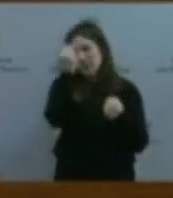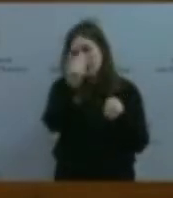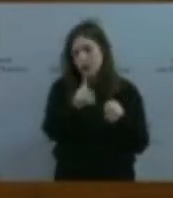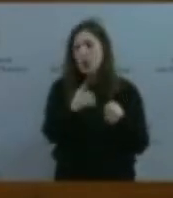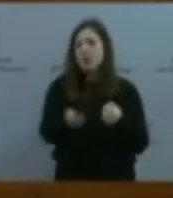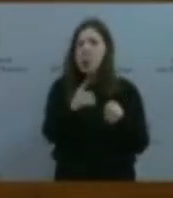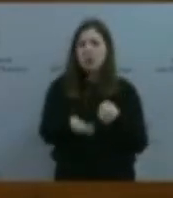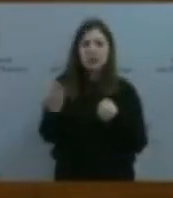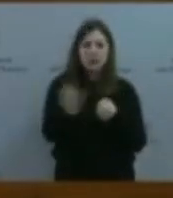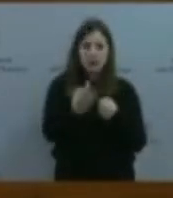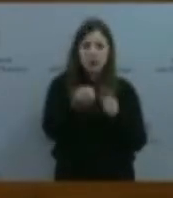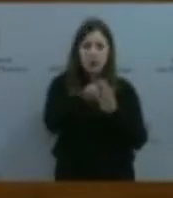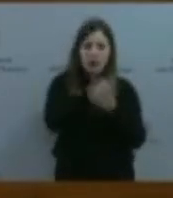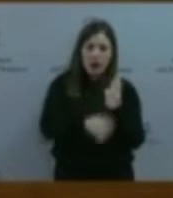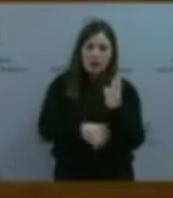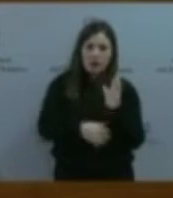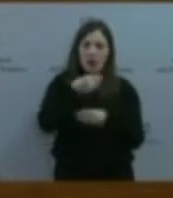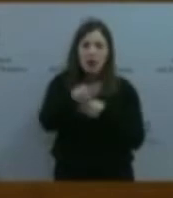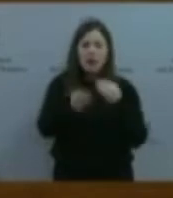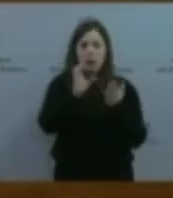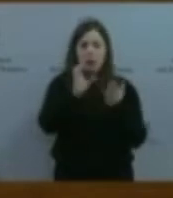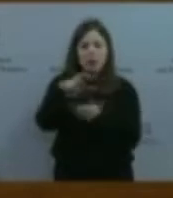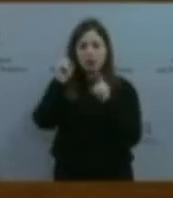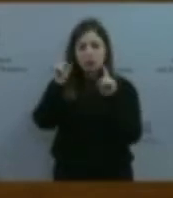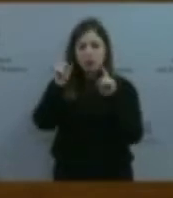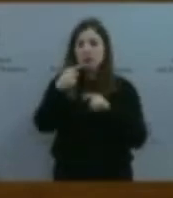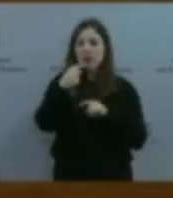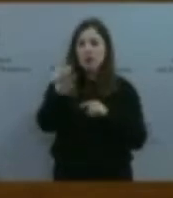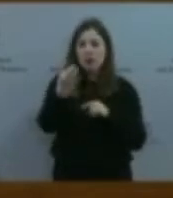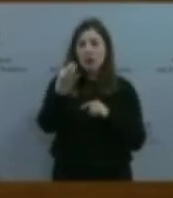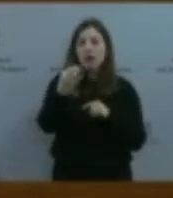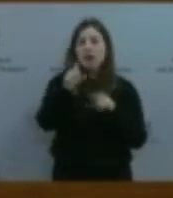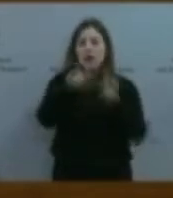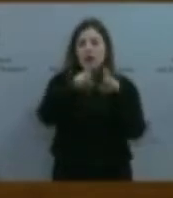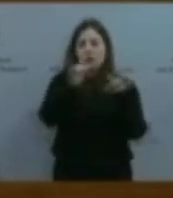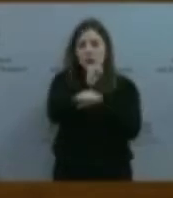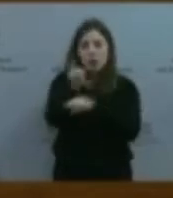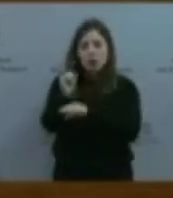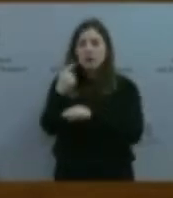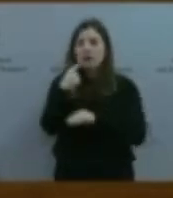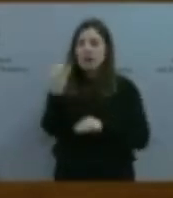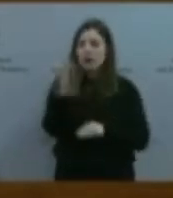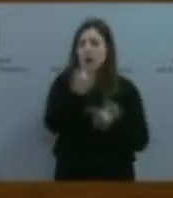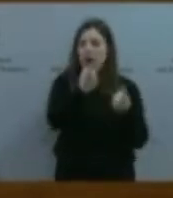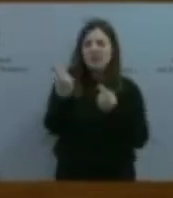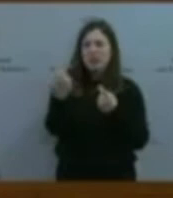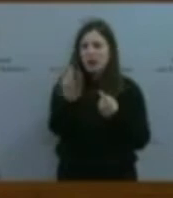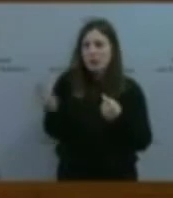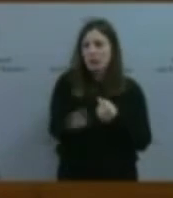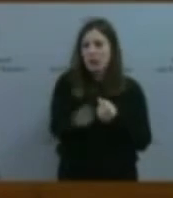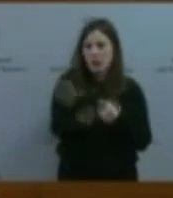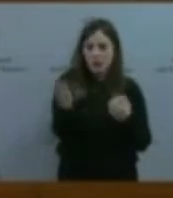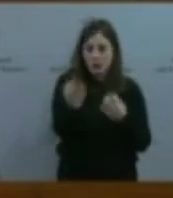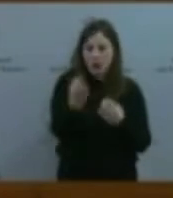centros educativos les digan, en este caso a las instituciones, qué cosas necesitan mejorar. Porque no es fácil ejercer la profesión de